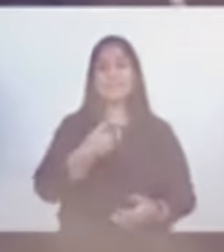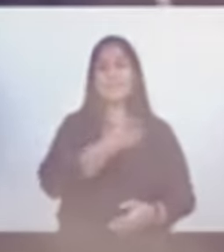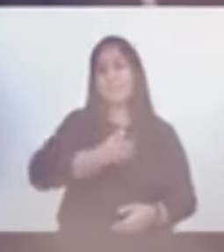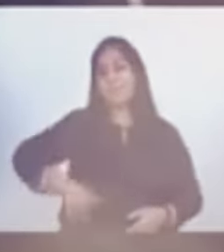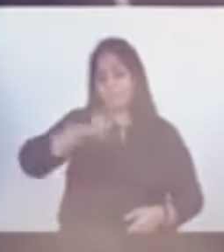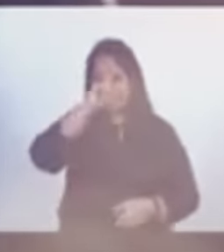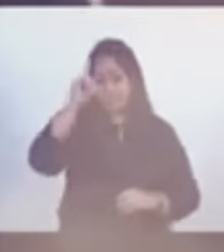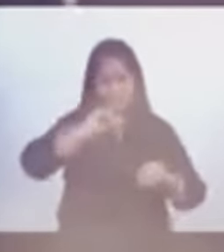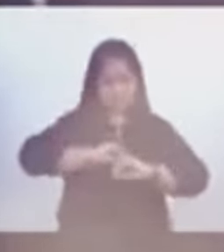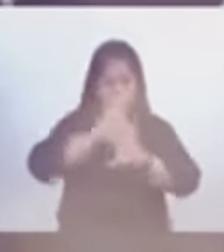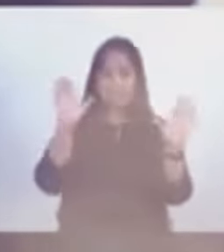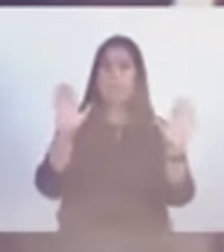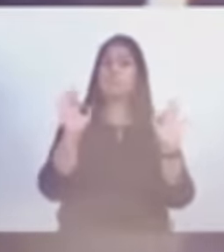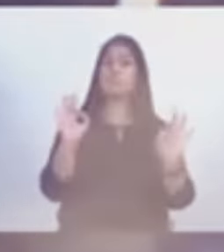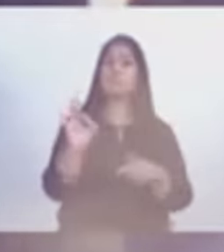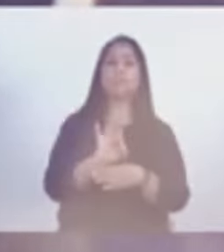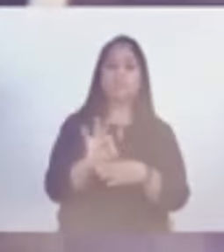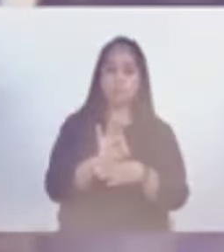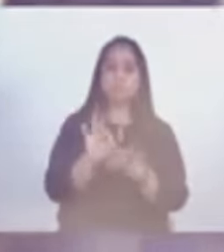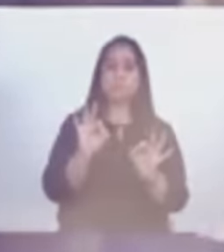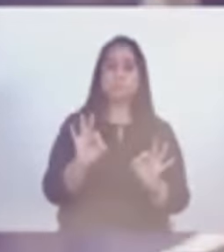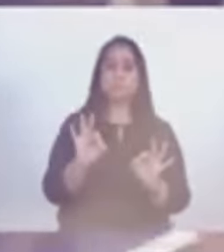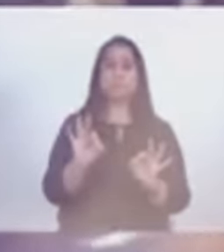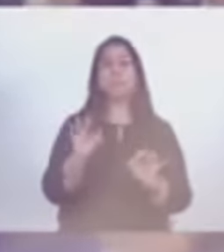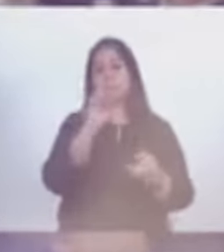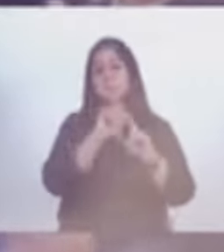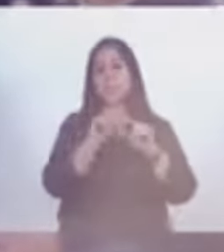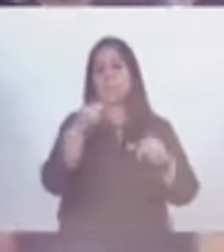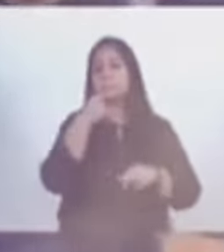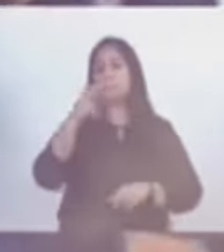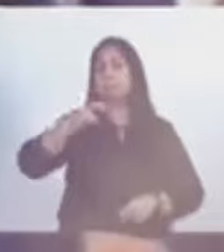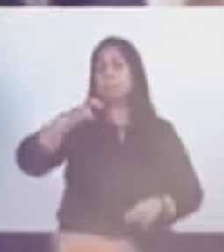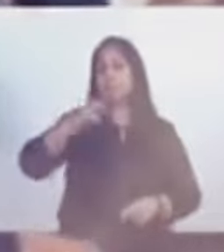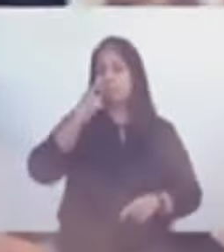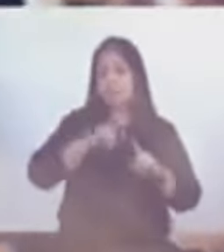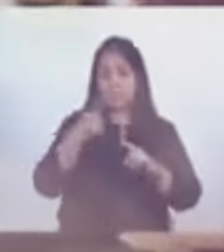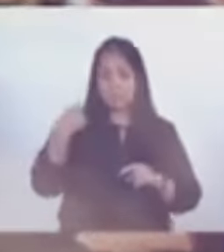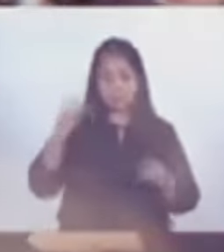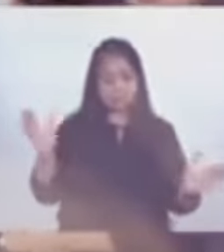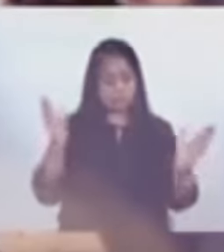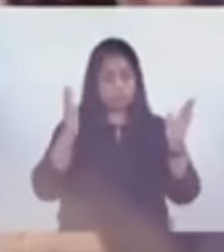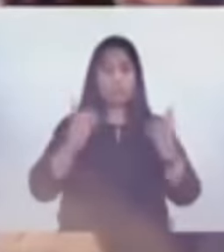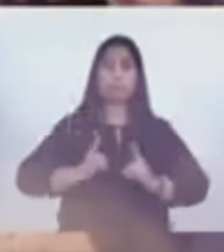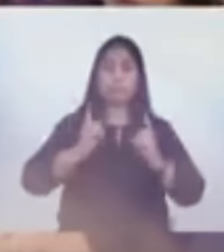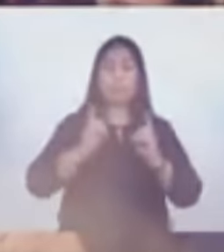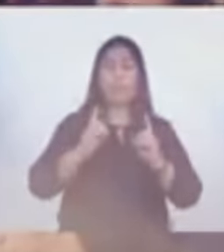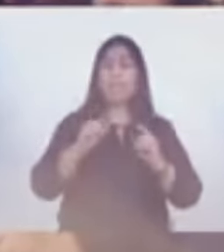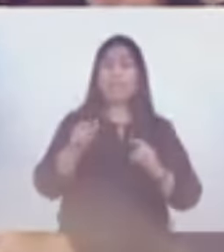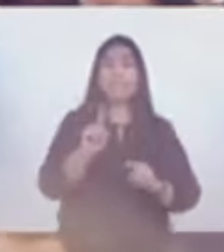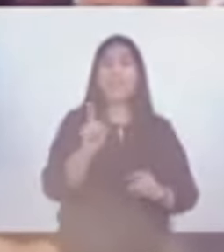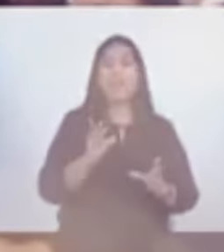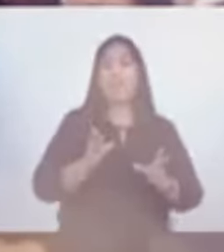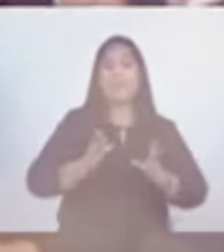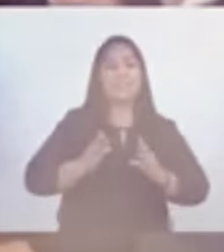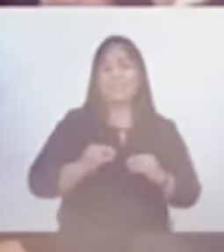que trabaja con transparencia funciona. Que es lo que se necesita para generar desarrollo. Y entonces ya no tolere